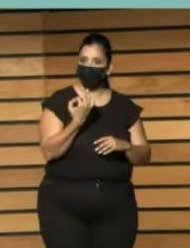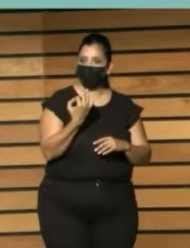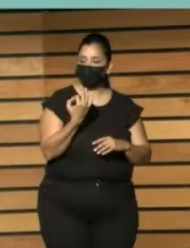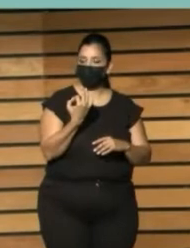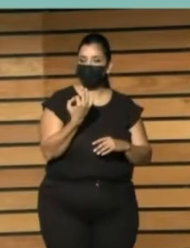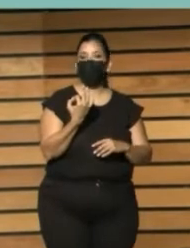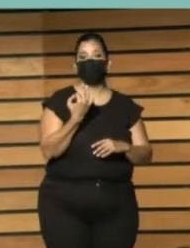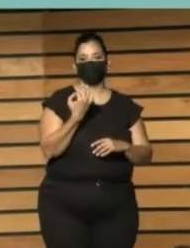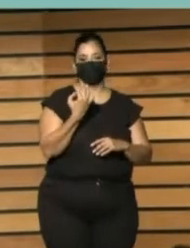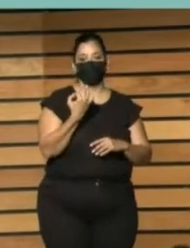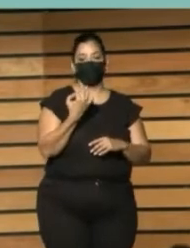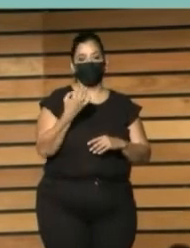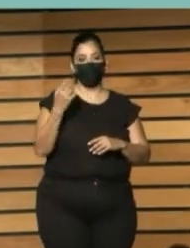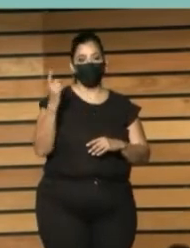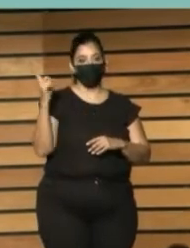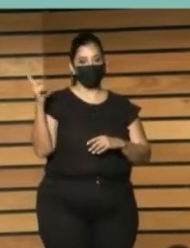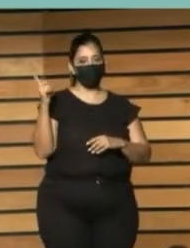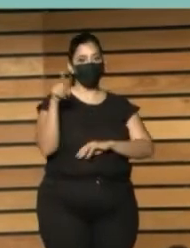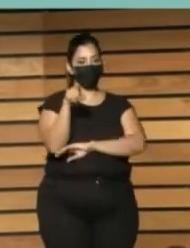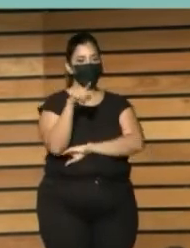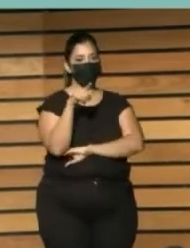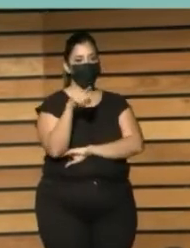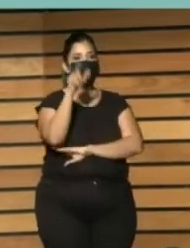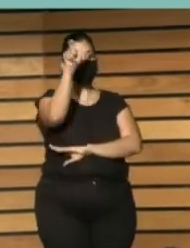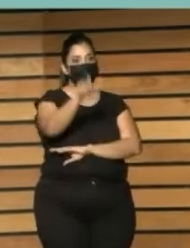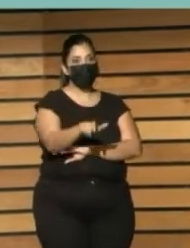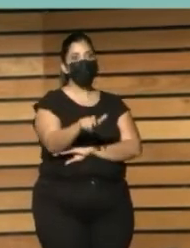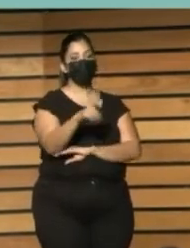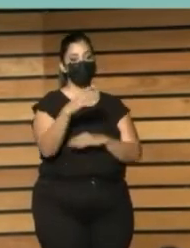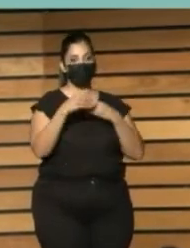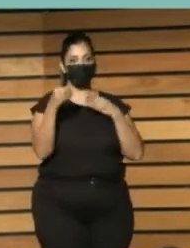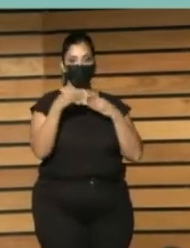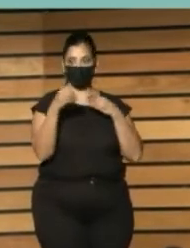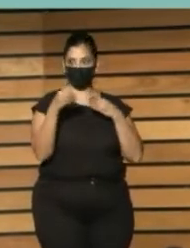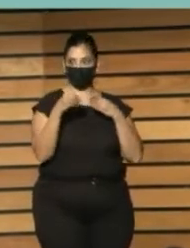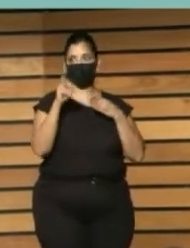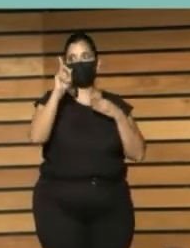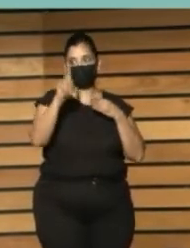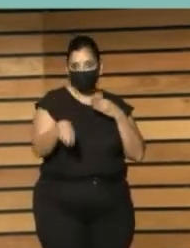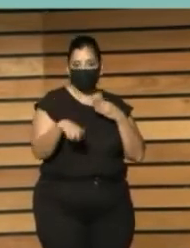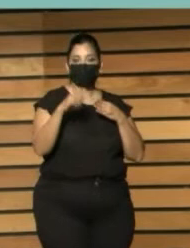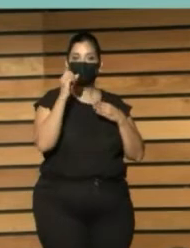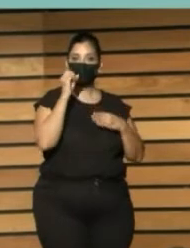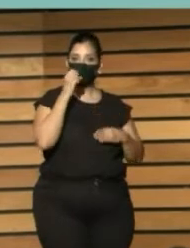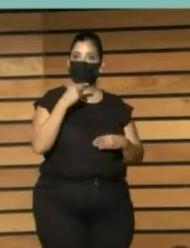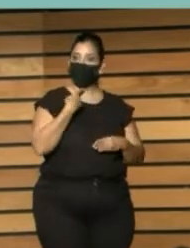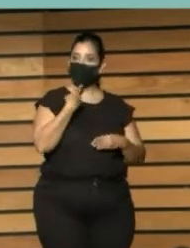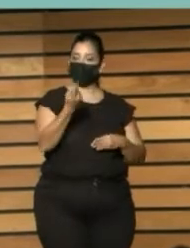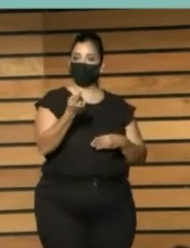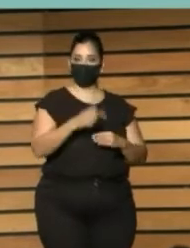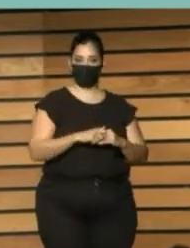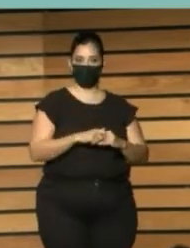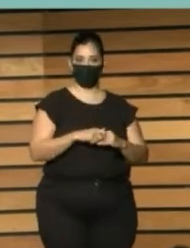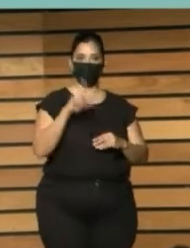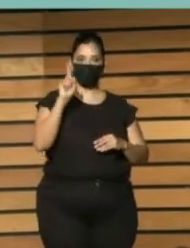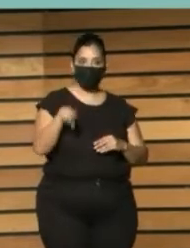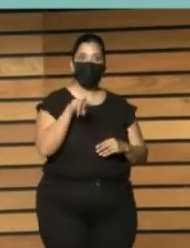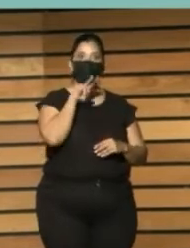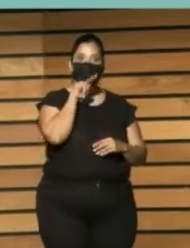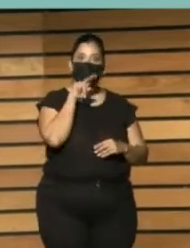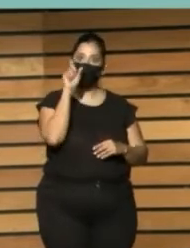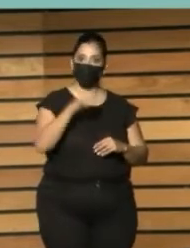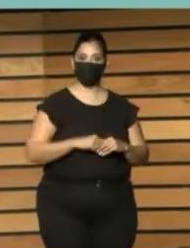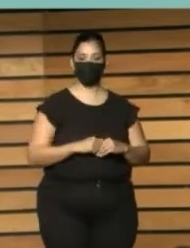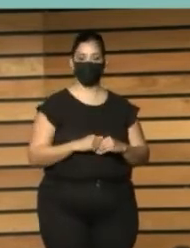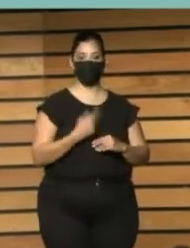clave que era el reconocimiento de la voz de los usuarios y de su diversidad que ahí abrimos a otro